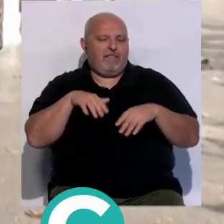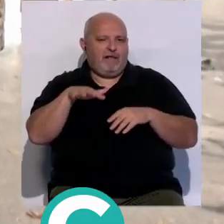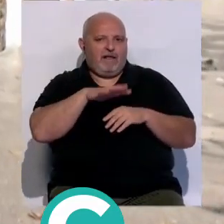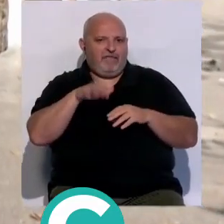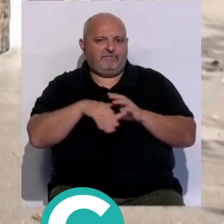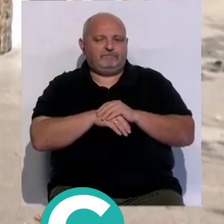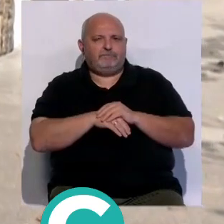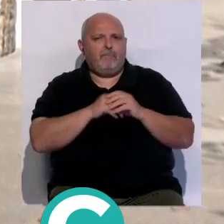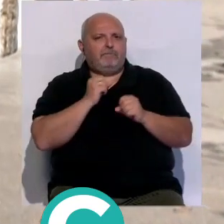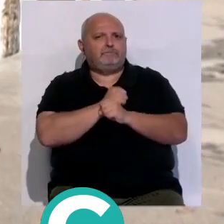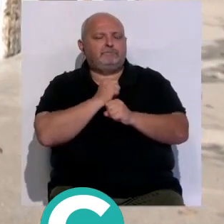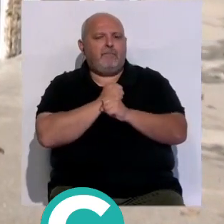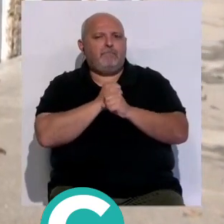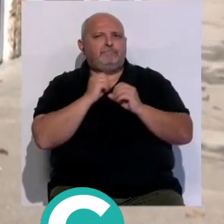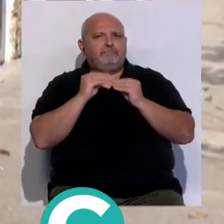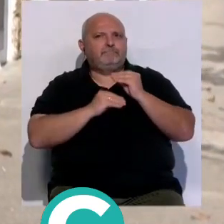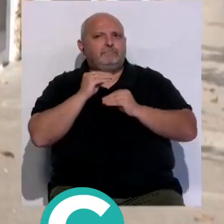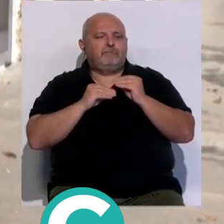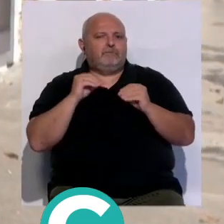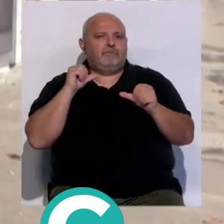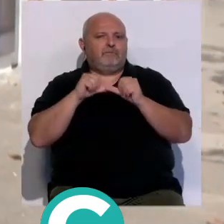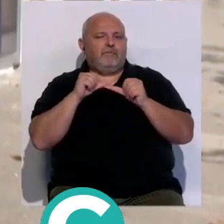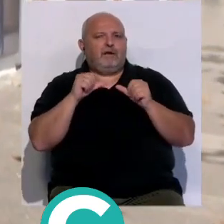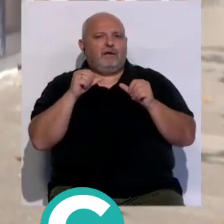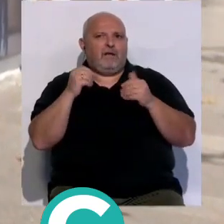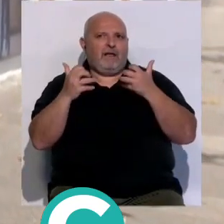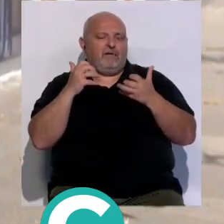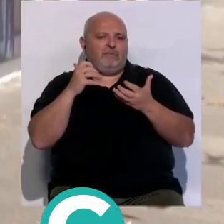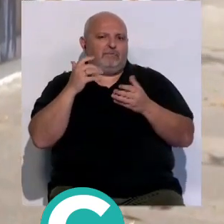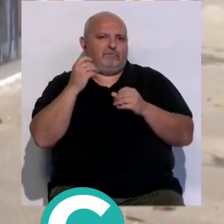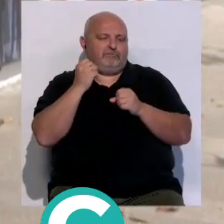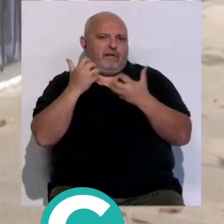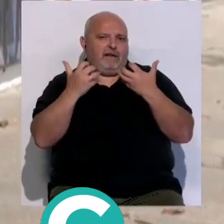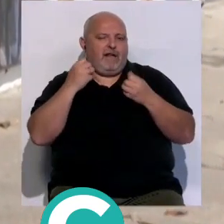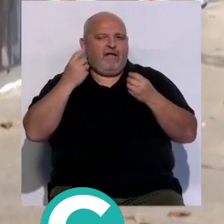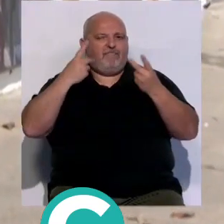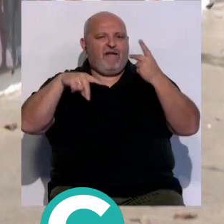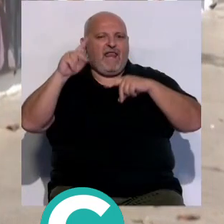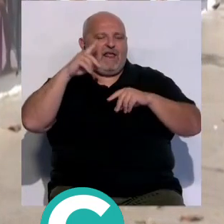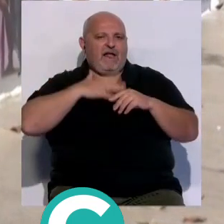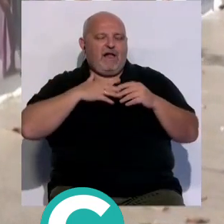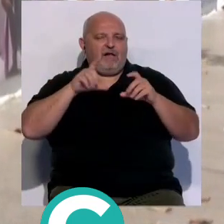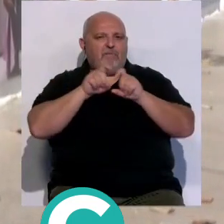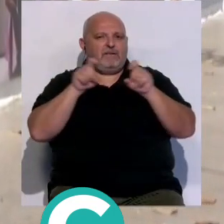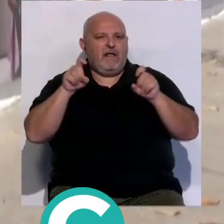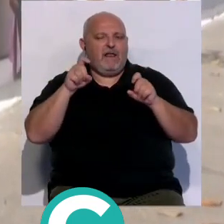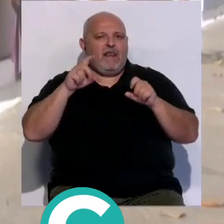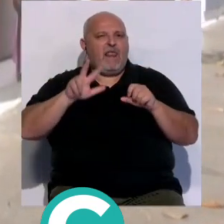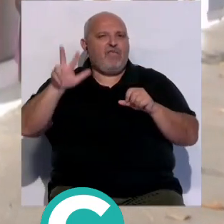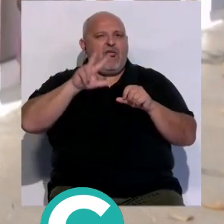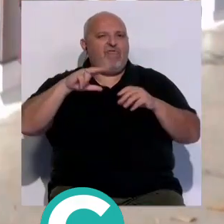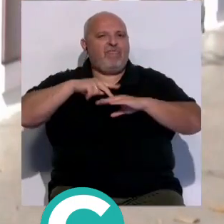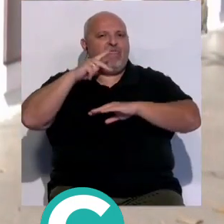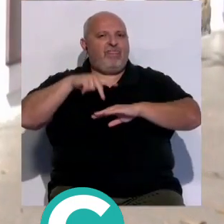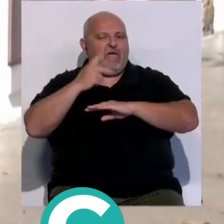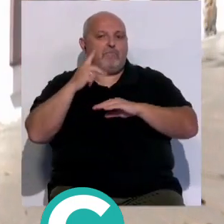de Cádiz un trabajo elaborado durante una residencia artística con los bailarines de la compañía nacional de danza que ahora ve